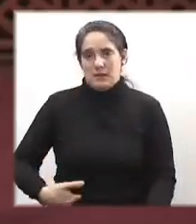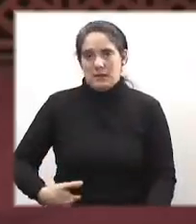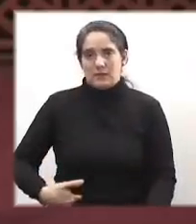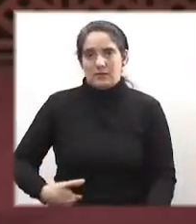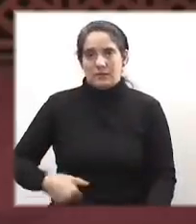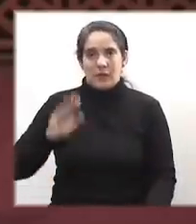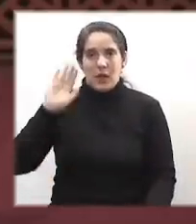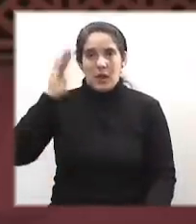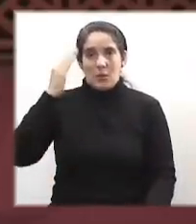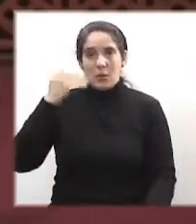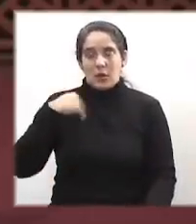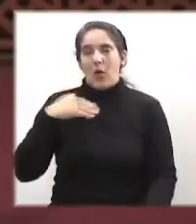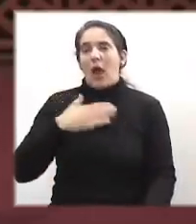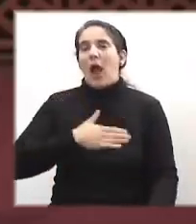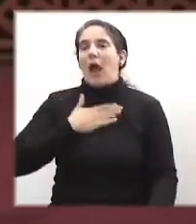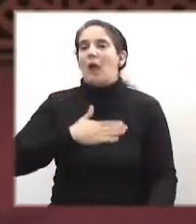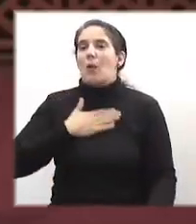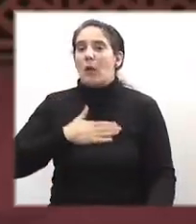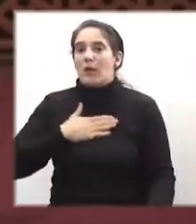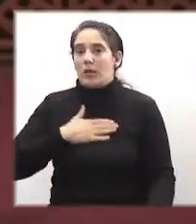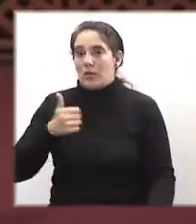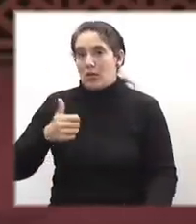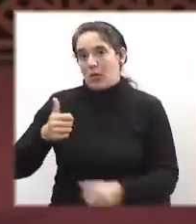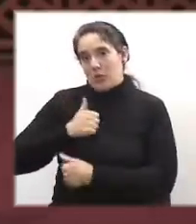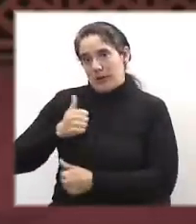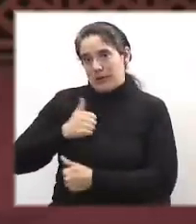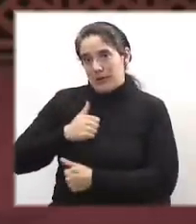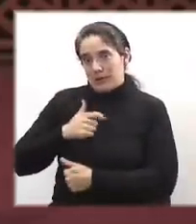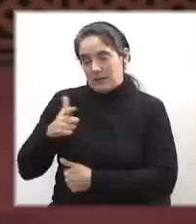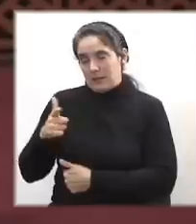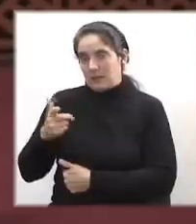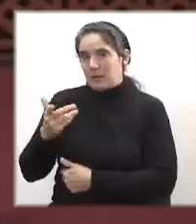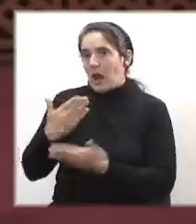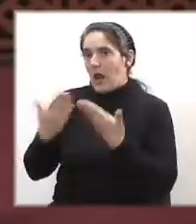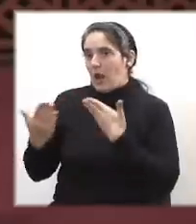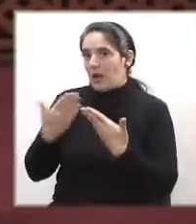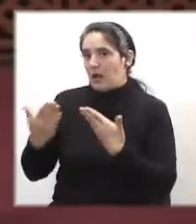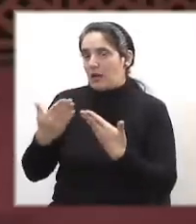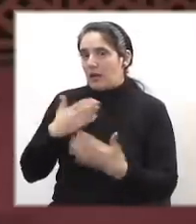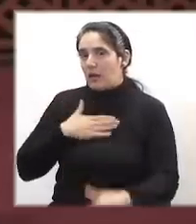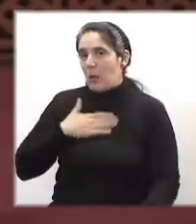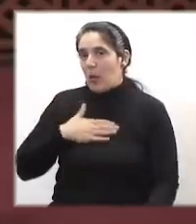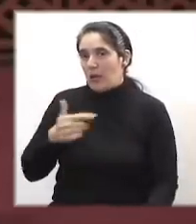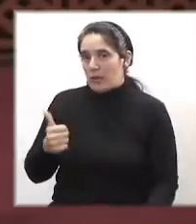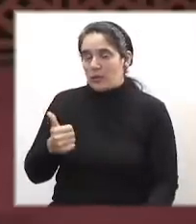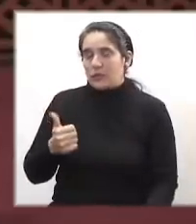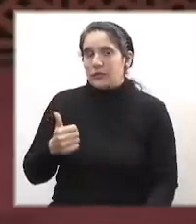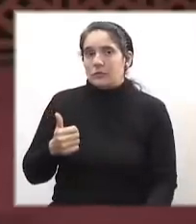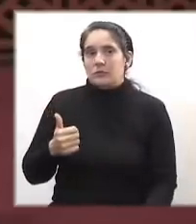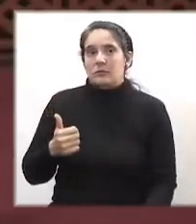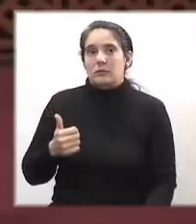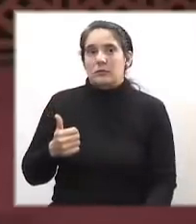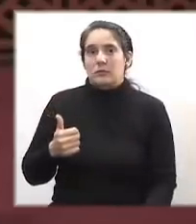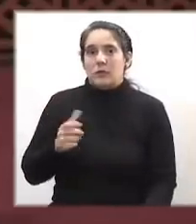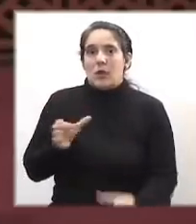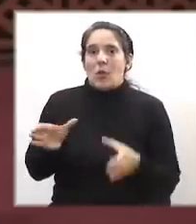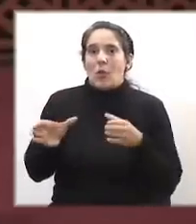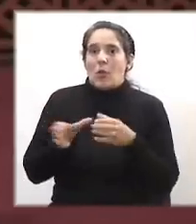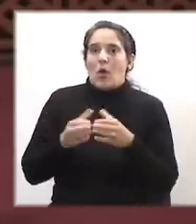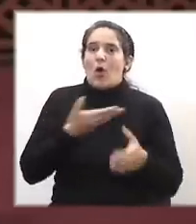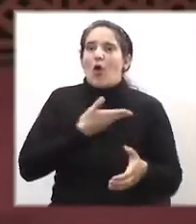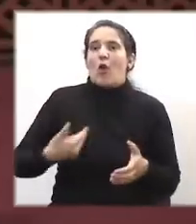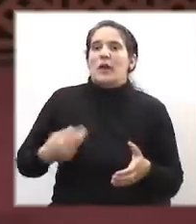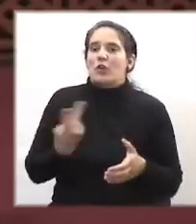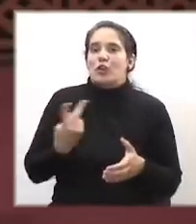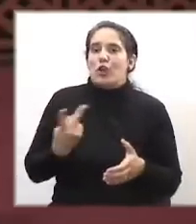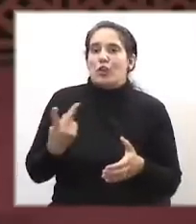República pacta con los mandos militares y acuerda crear un verdadero co-gobierno